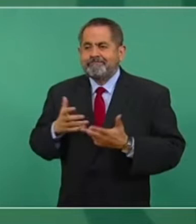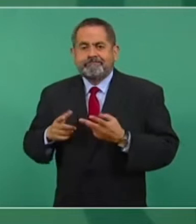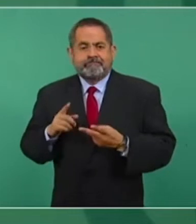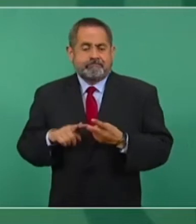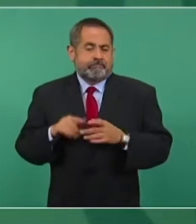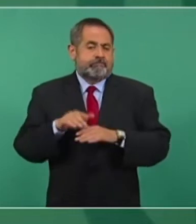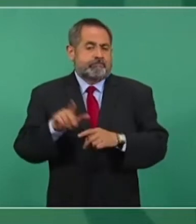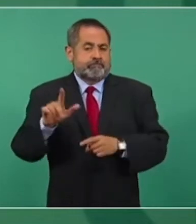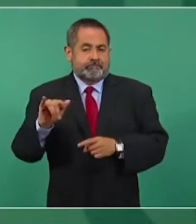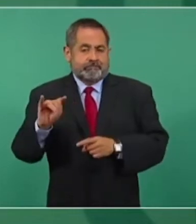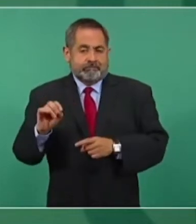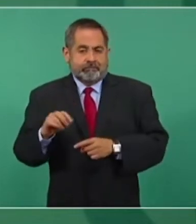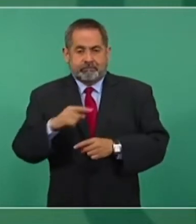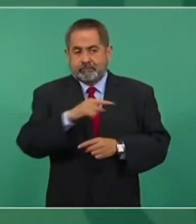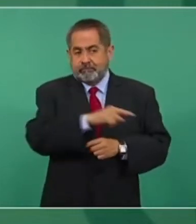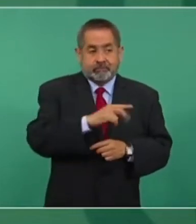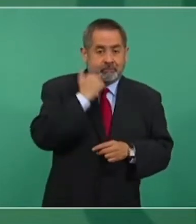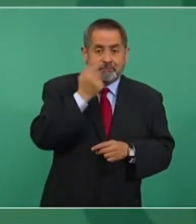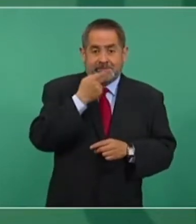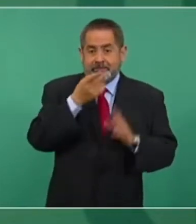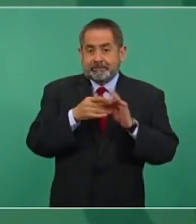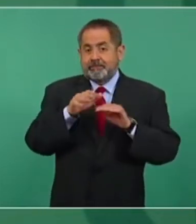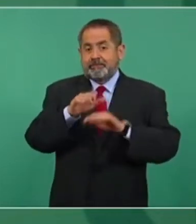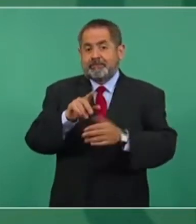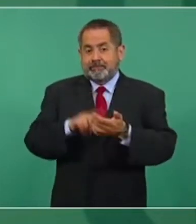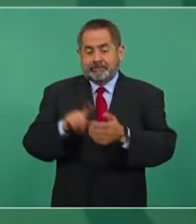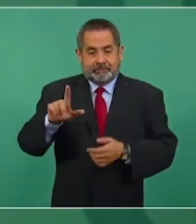y no se atreven a hablar del litio.